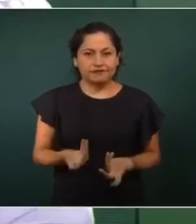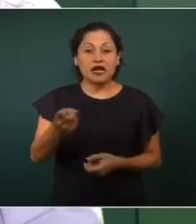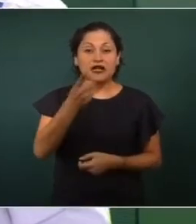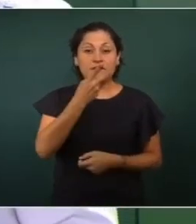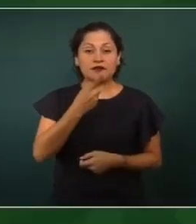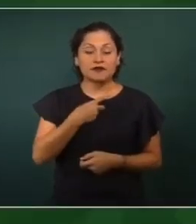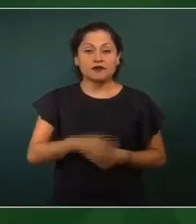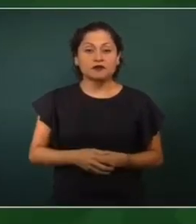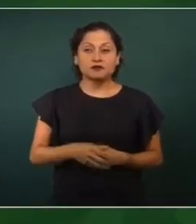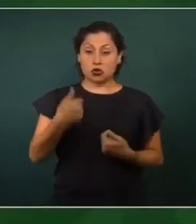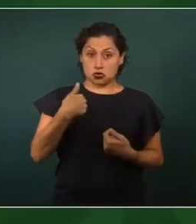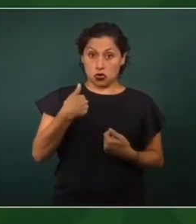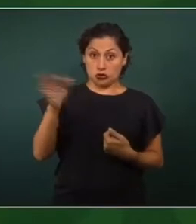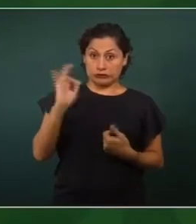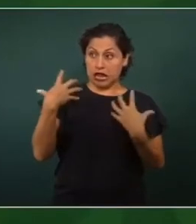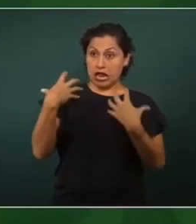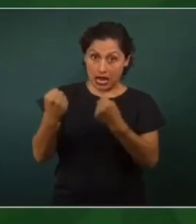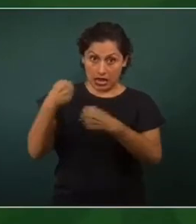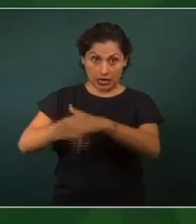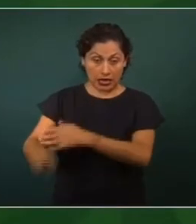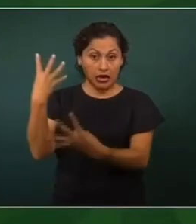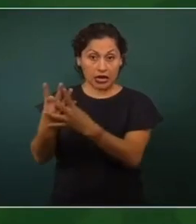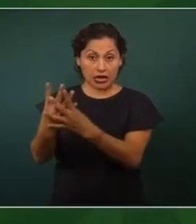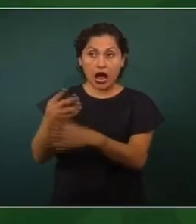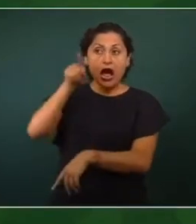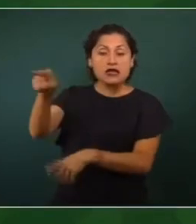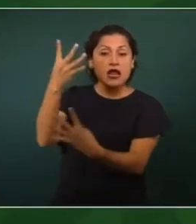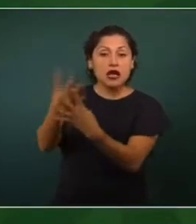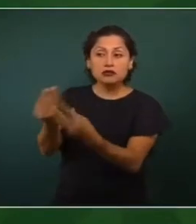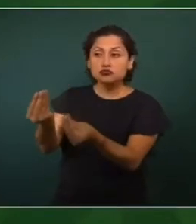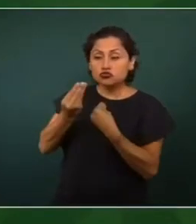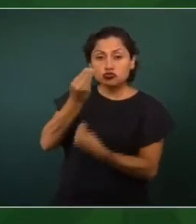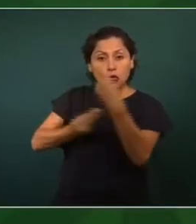cárcel, allá, voy a tener que comer.